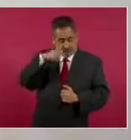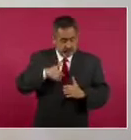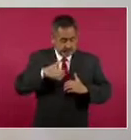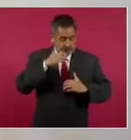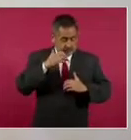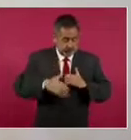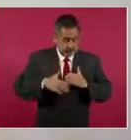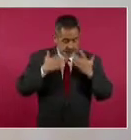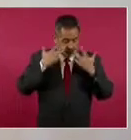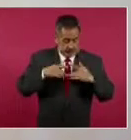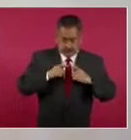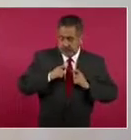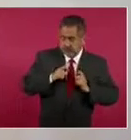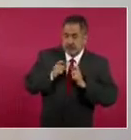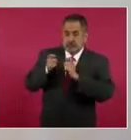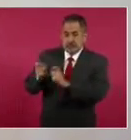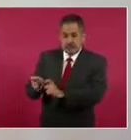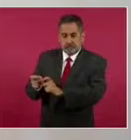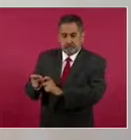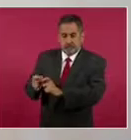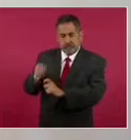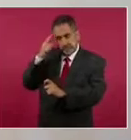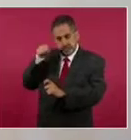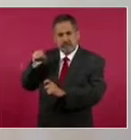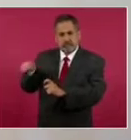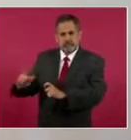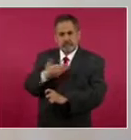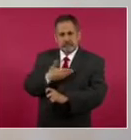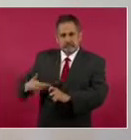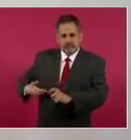la presidencia.